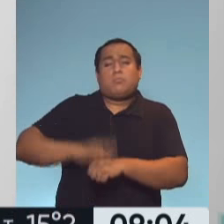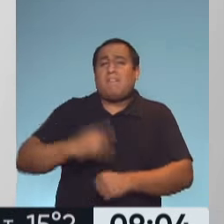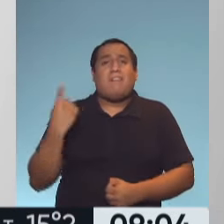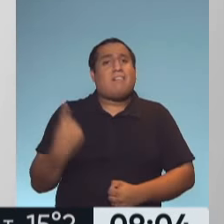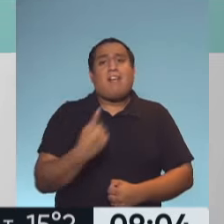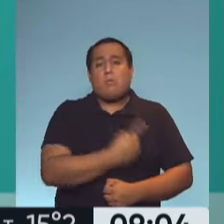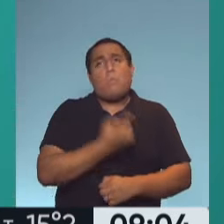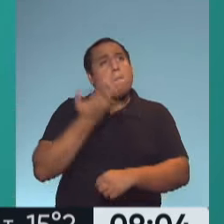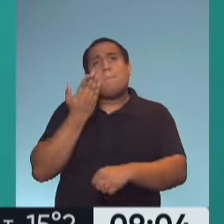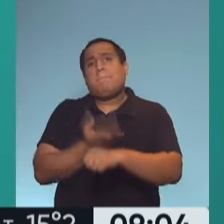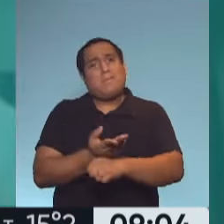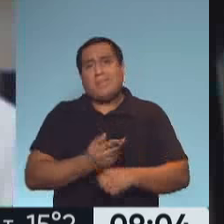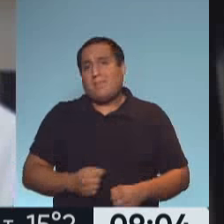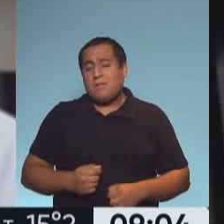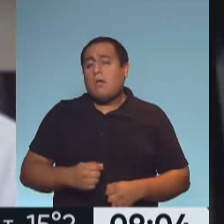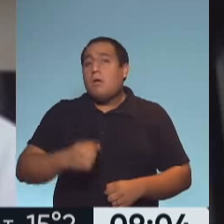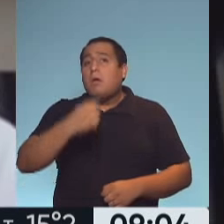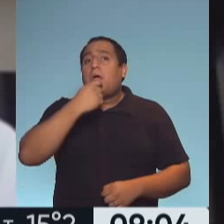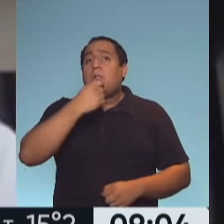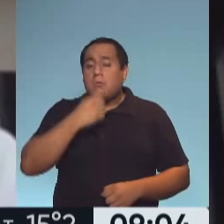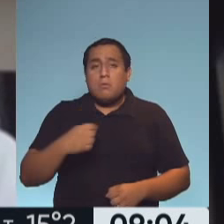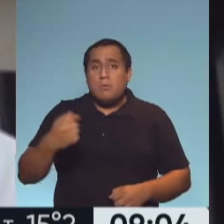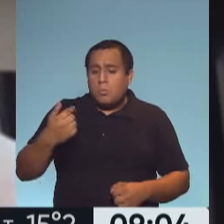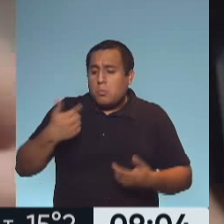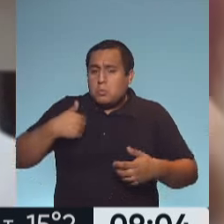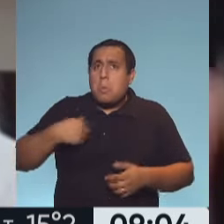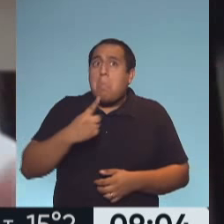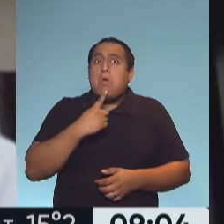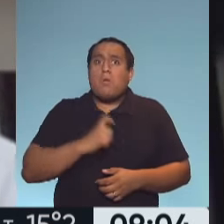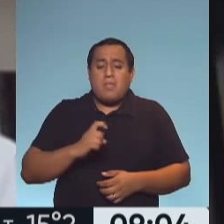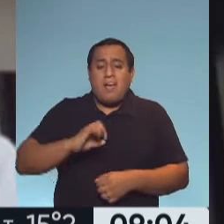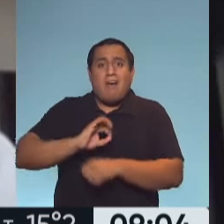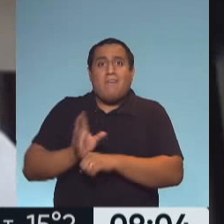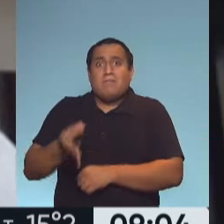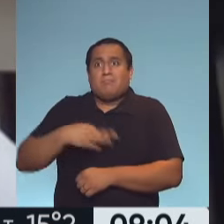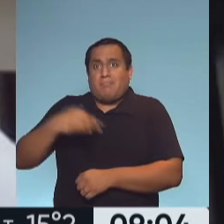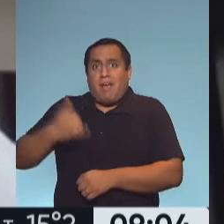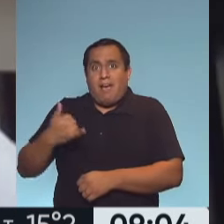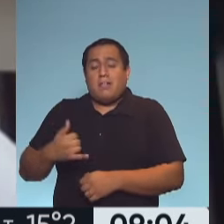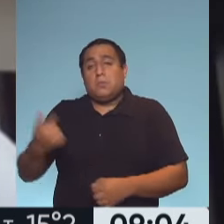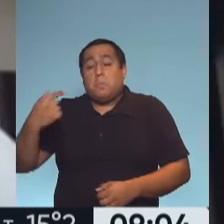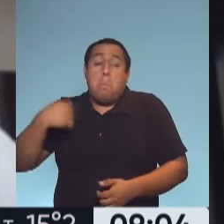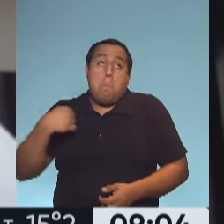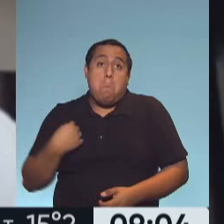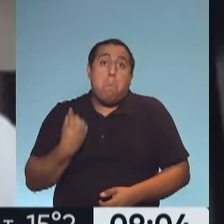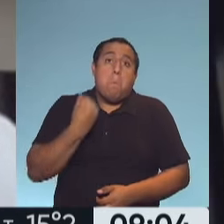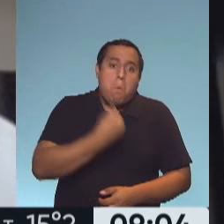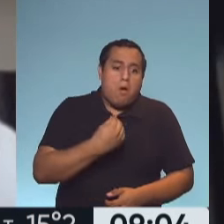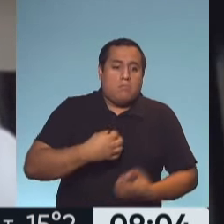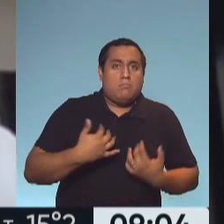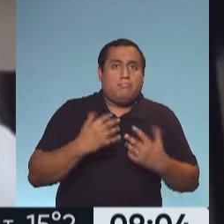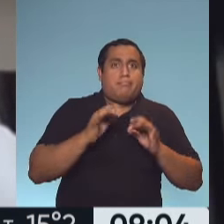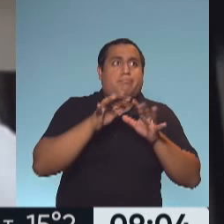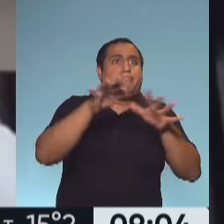reclamarlo porque uno mismo puede estar sin saber enfermo y puede estar generando aerosoles en ese lugar y puede estar